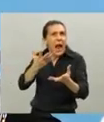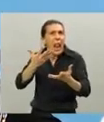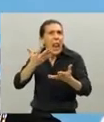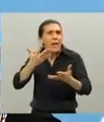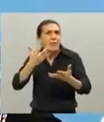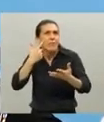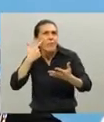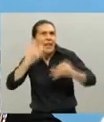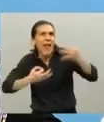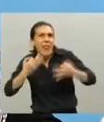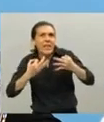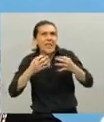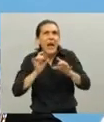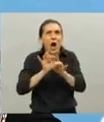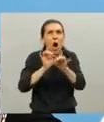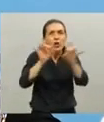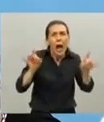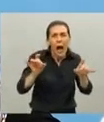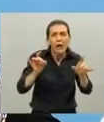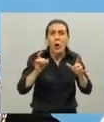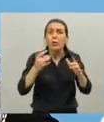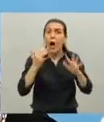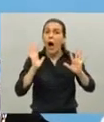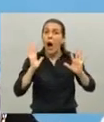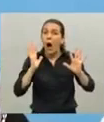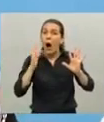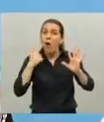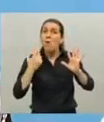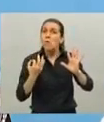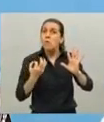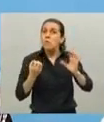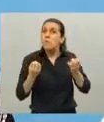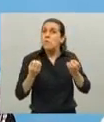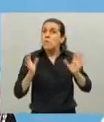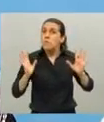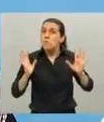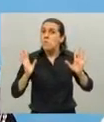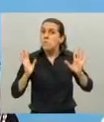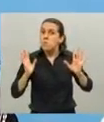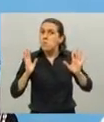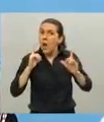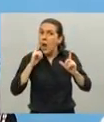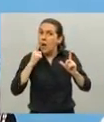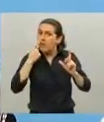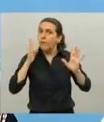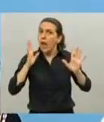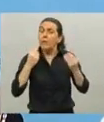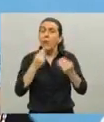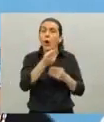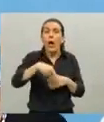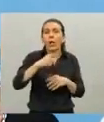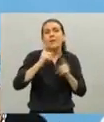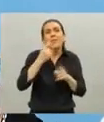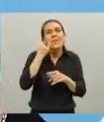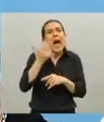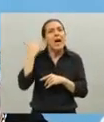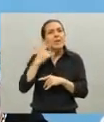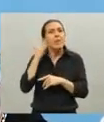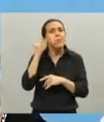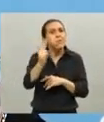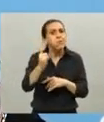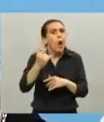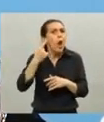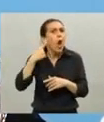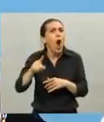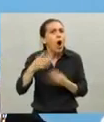interesantes los que hemos conseguido. No solamente, como ya dije en otra ocasión, porque hemos